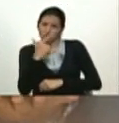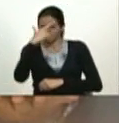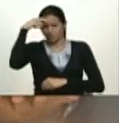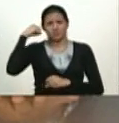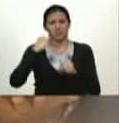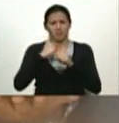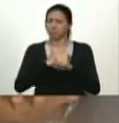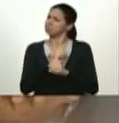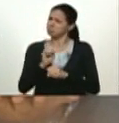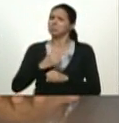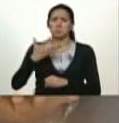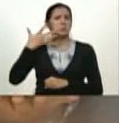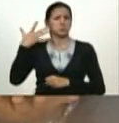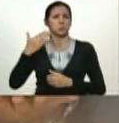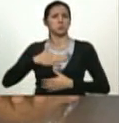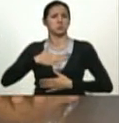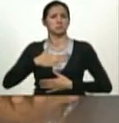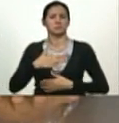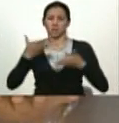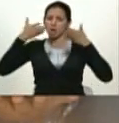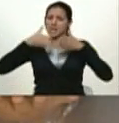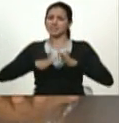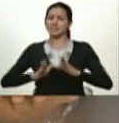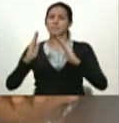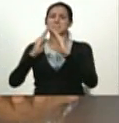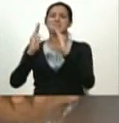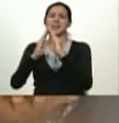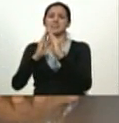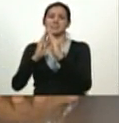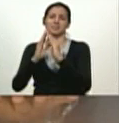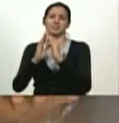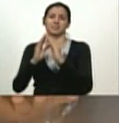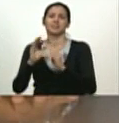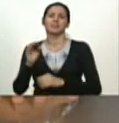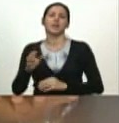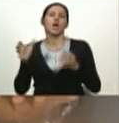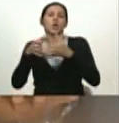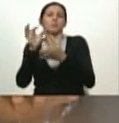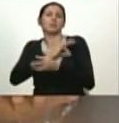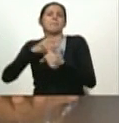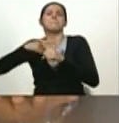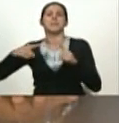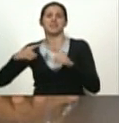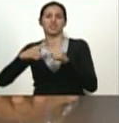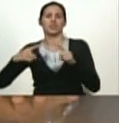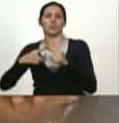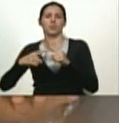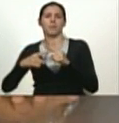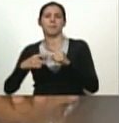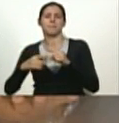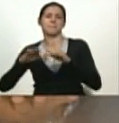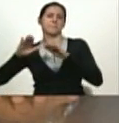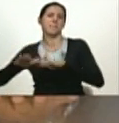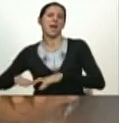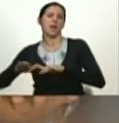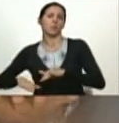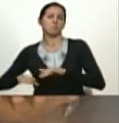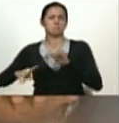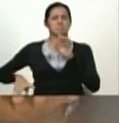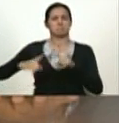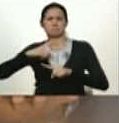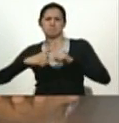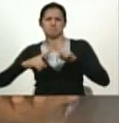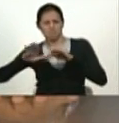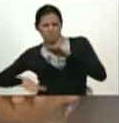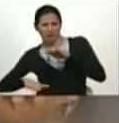Yo me siento orgulloso. Nací en un hogar de clase media llamado por algunos clase media baja. ¿Por qué